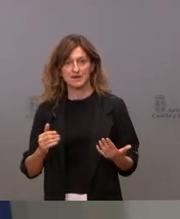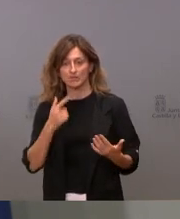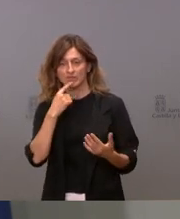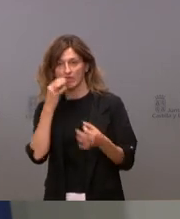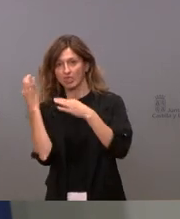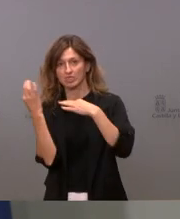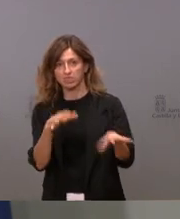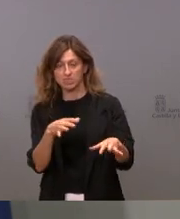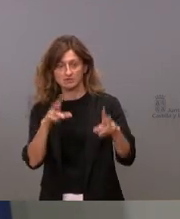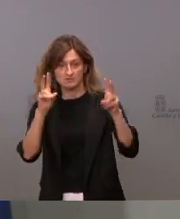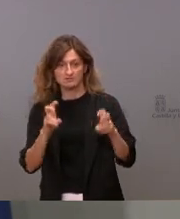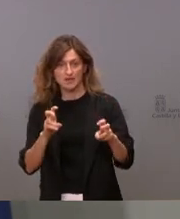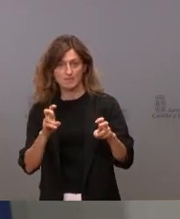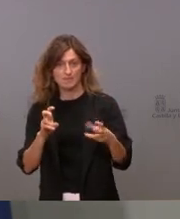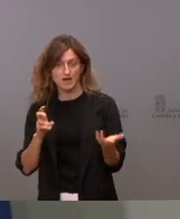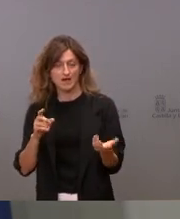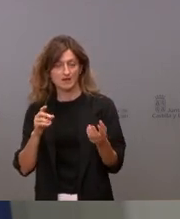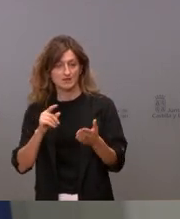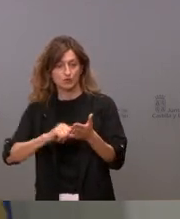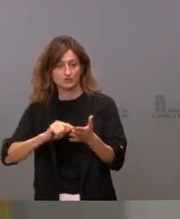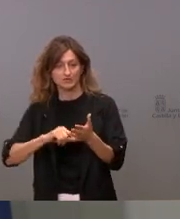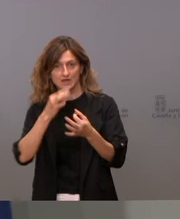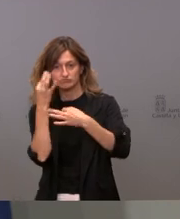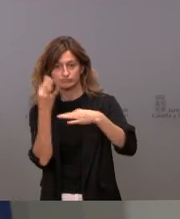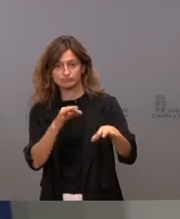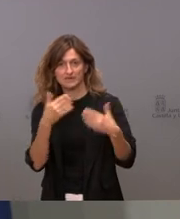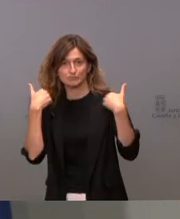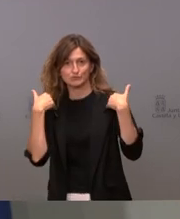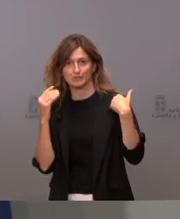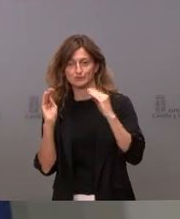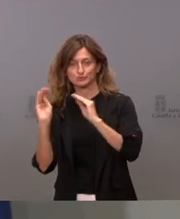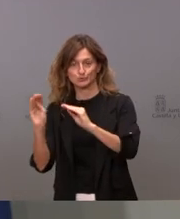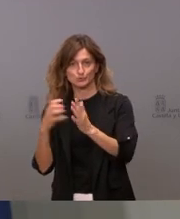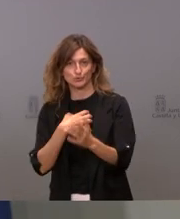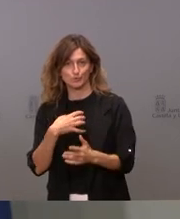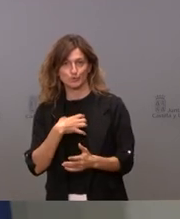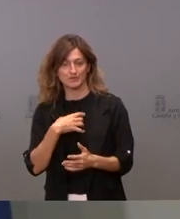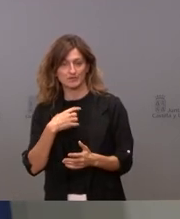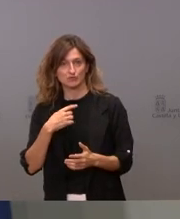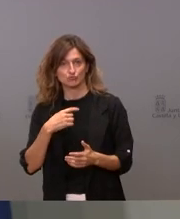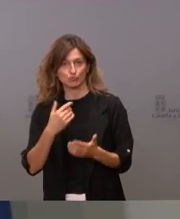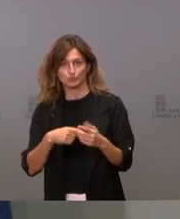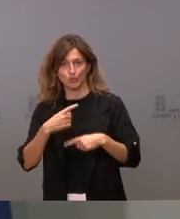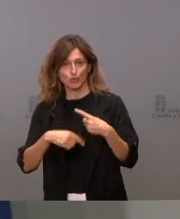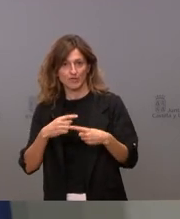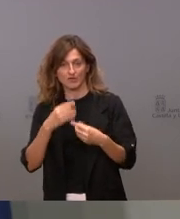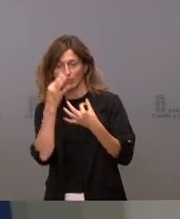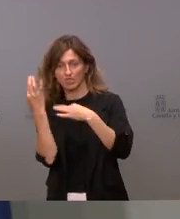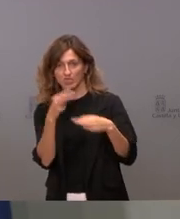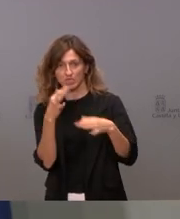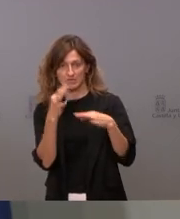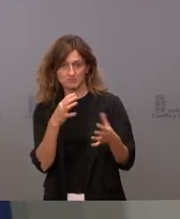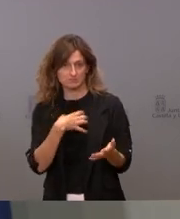trasladar de subarrendar de subcontratar sus responsabilidades se pasa usted el día subcontratándonos la tarea